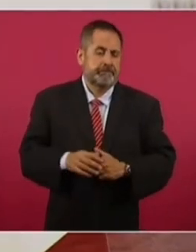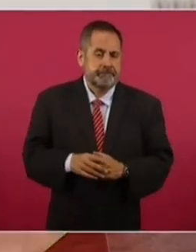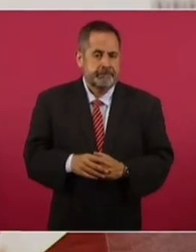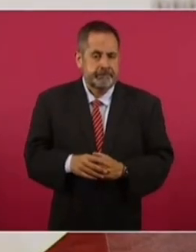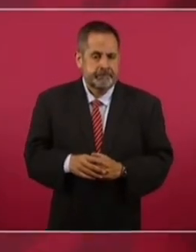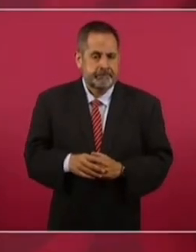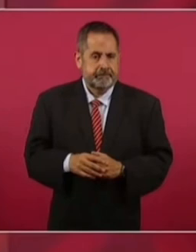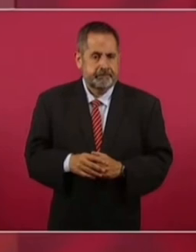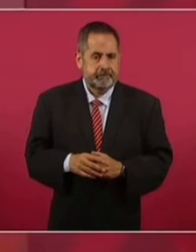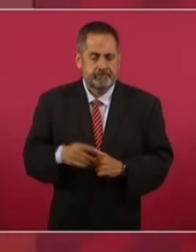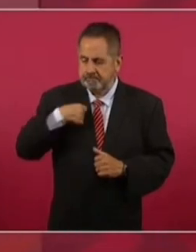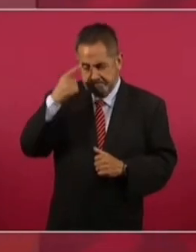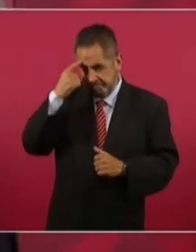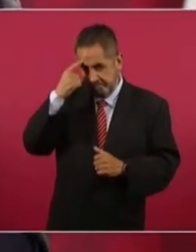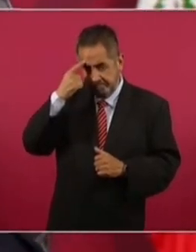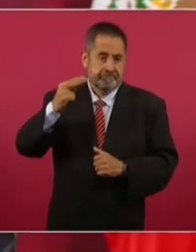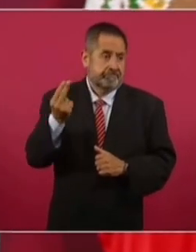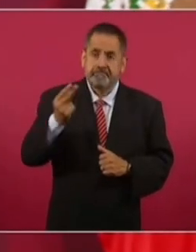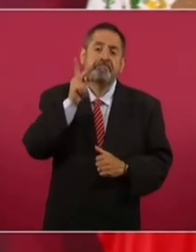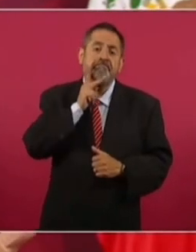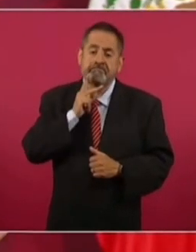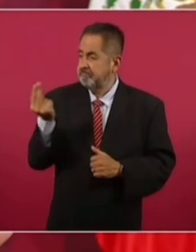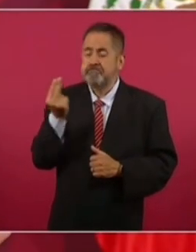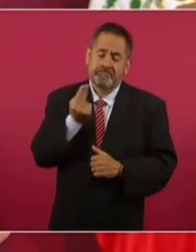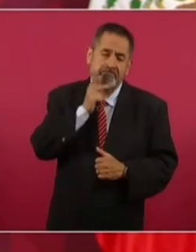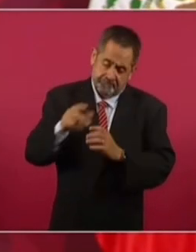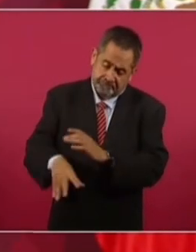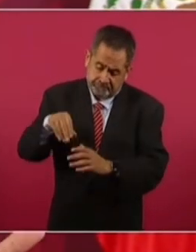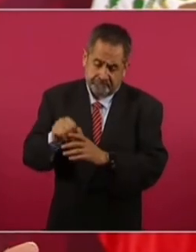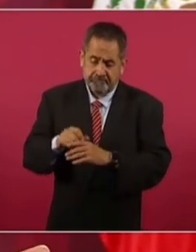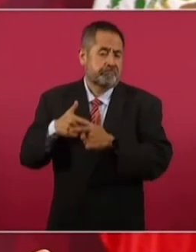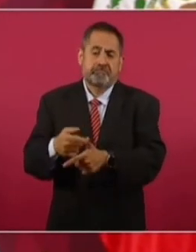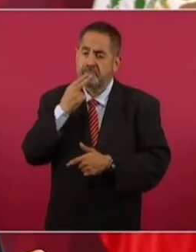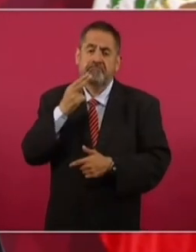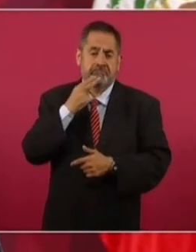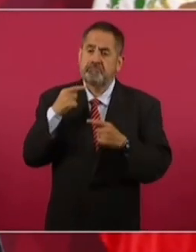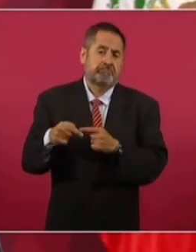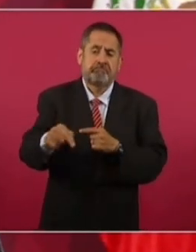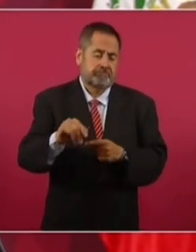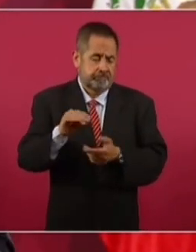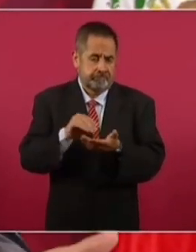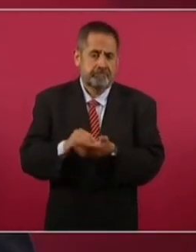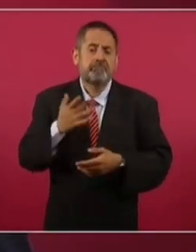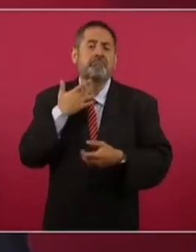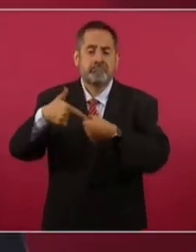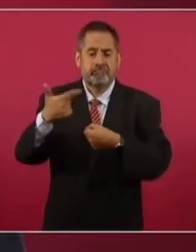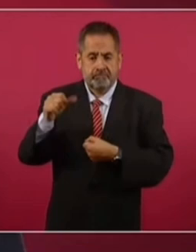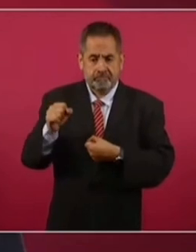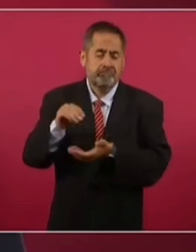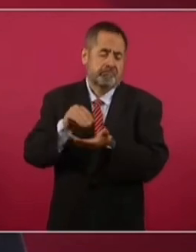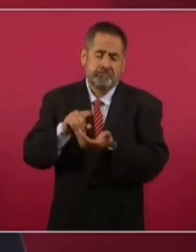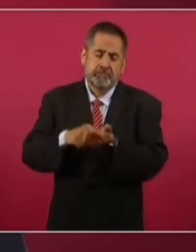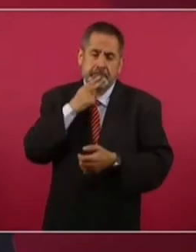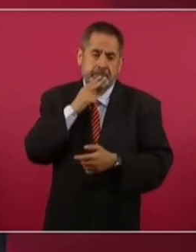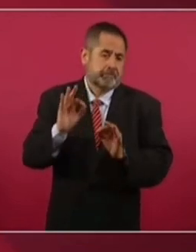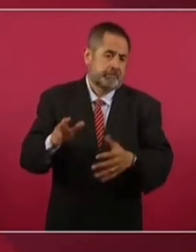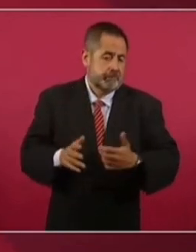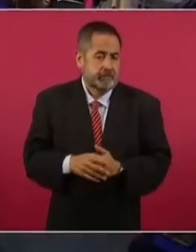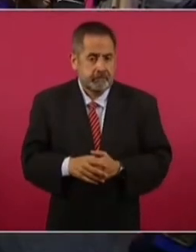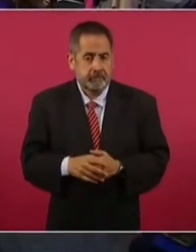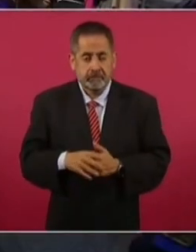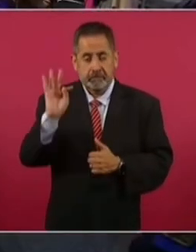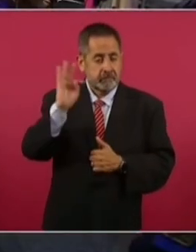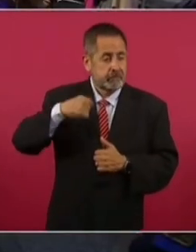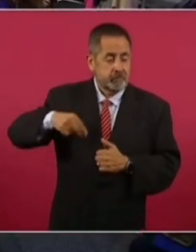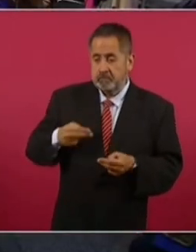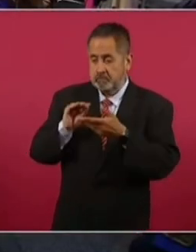Pues dijimos, vamos a seguir necesitando el petróleo y vamos a seguir necesitando las gasolinas. Si nosotros